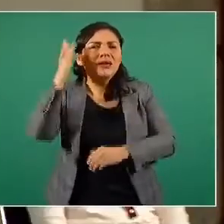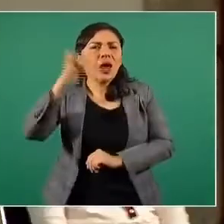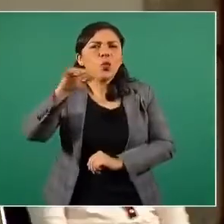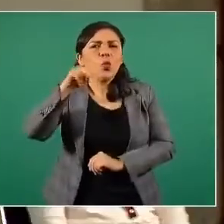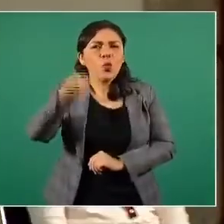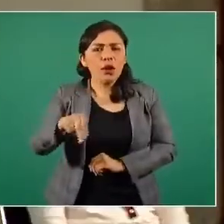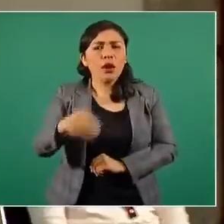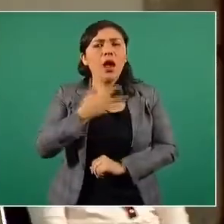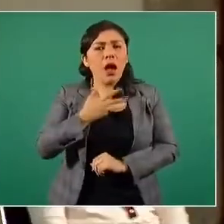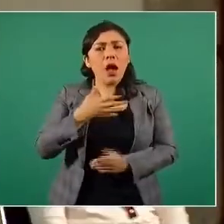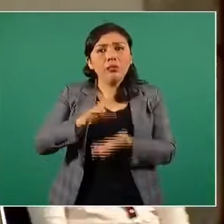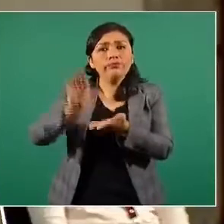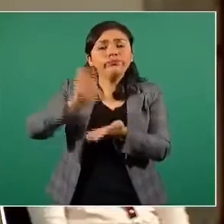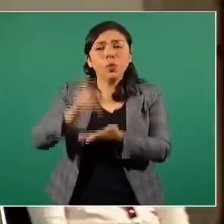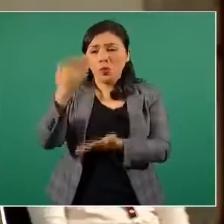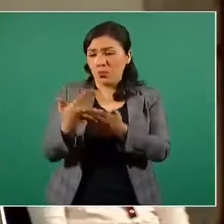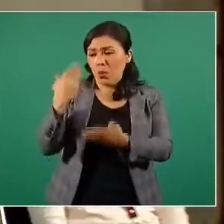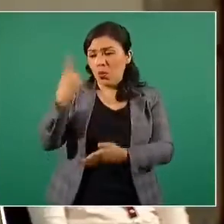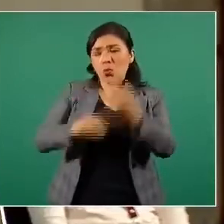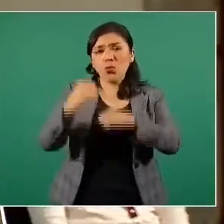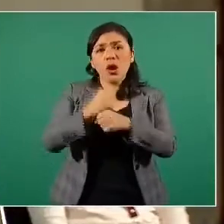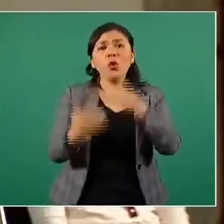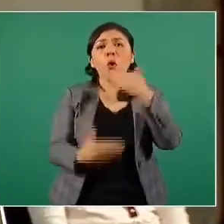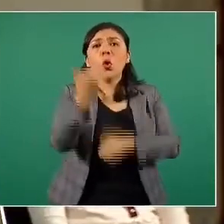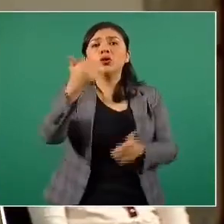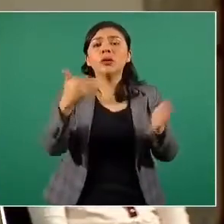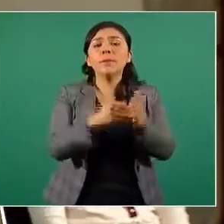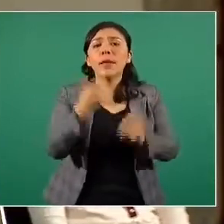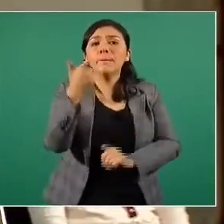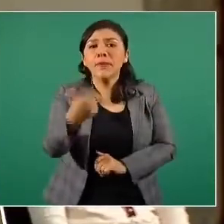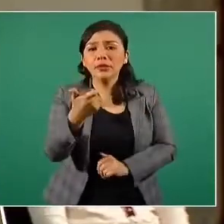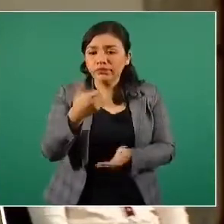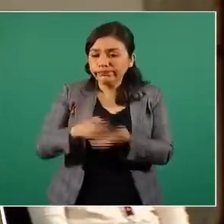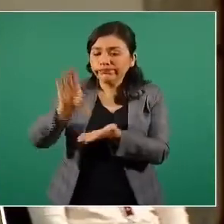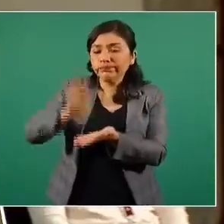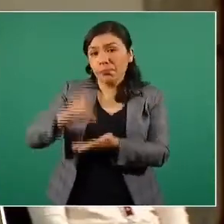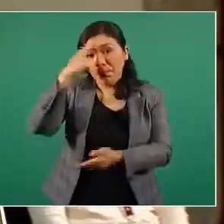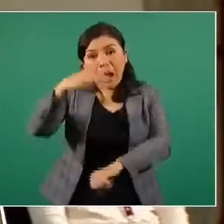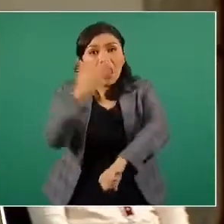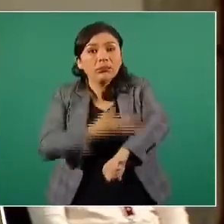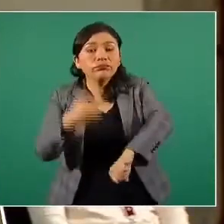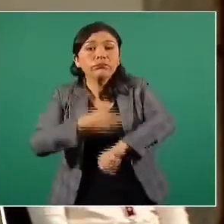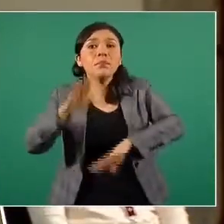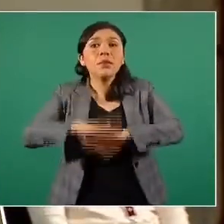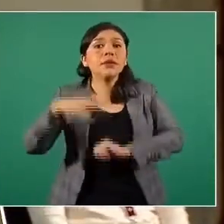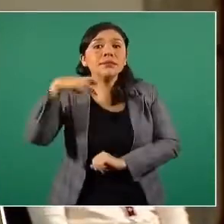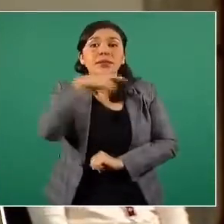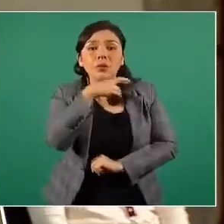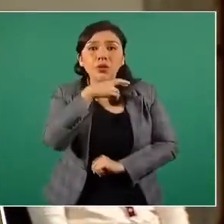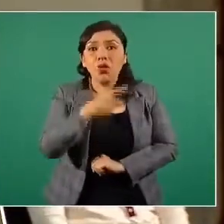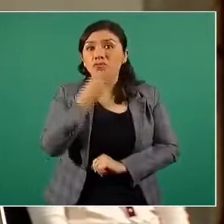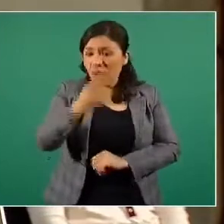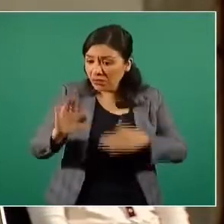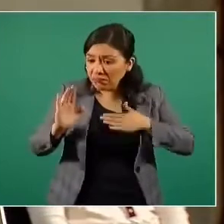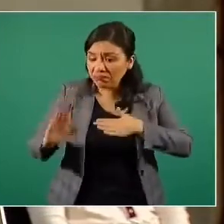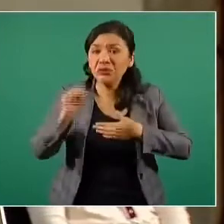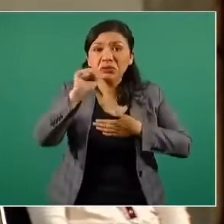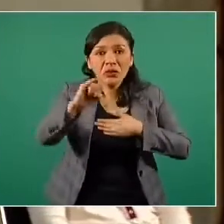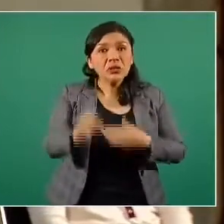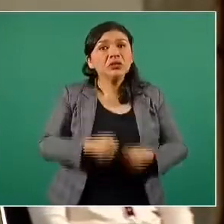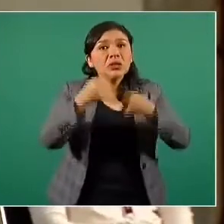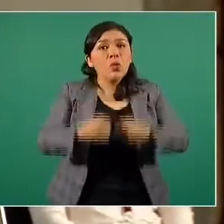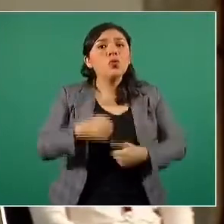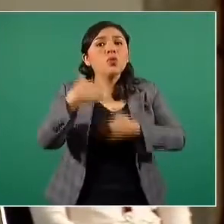recibiendo el año pasado once mil pesos en efectivo para agilizar trámites y con la promesa de que luego